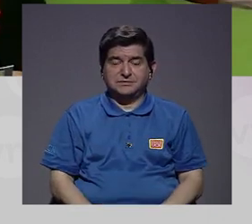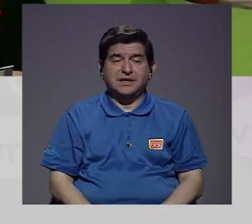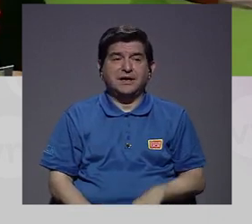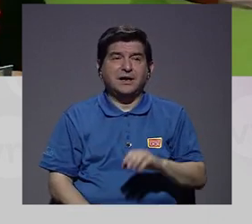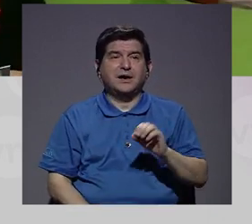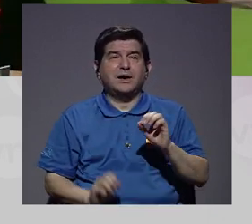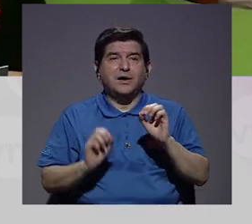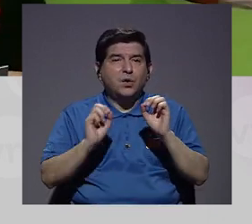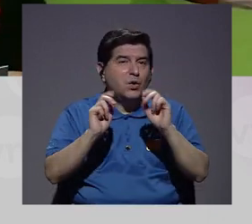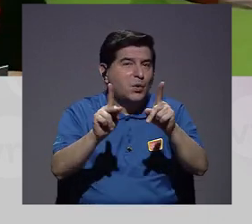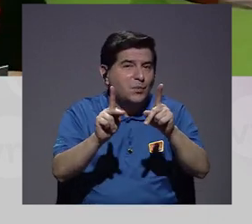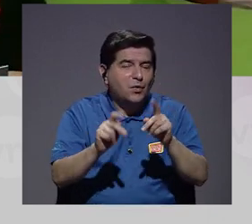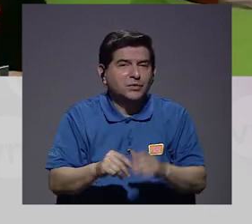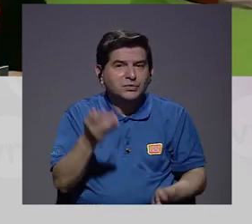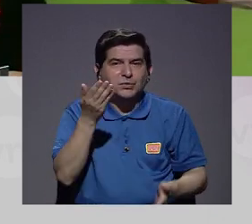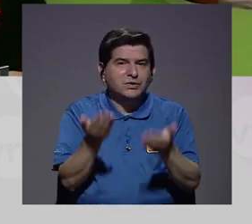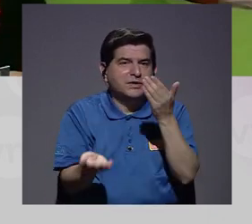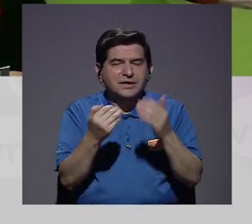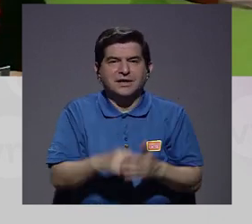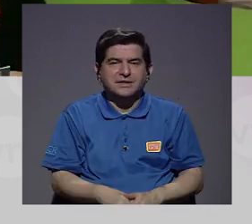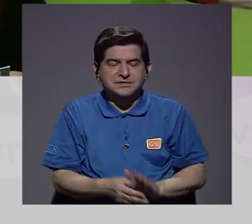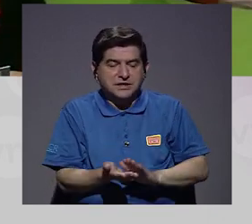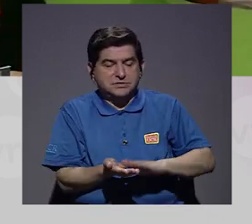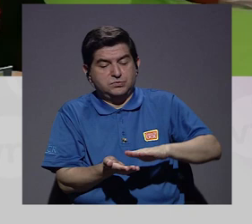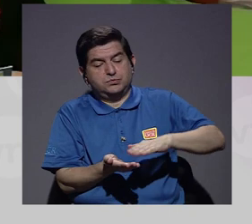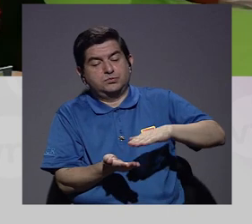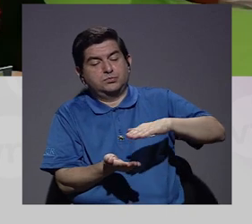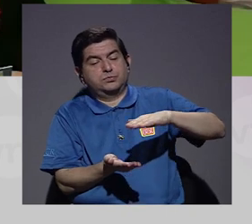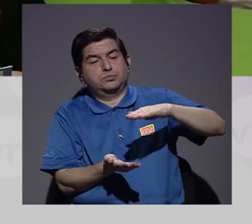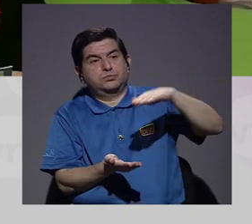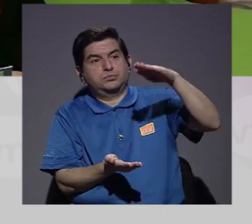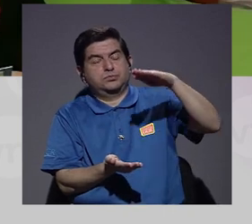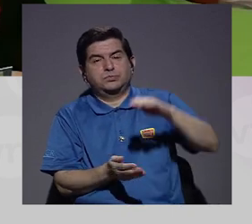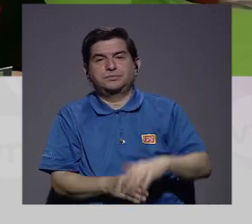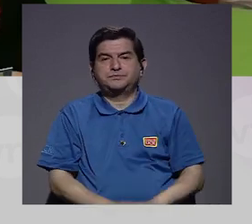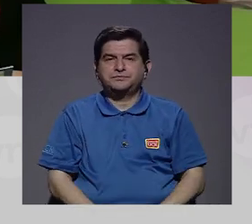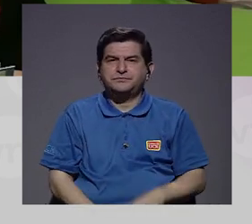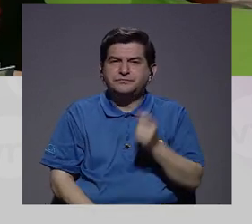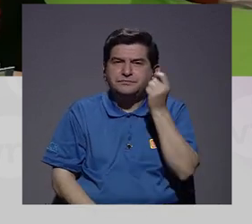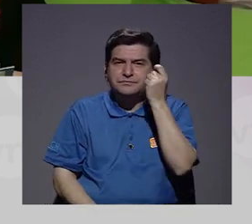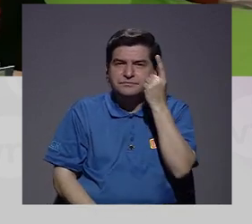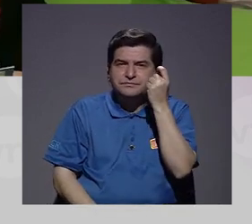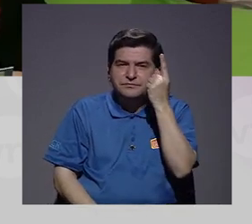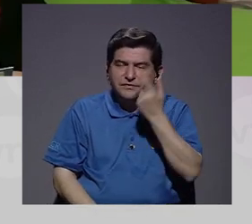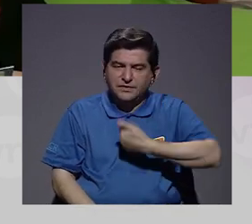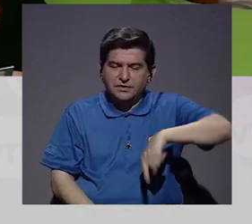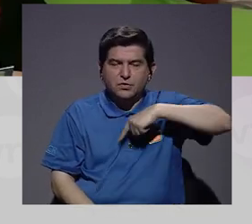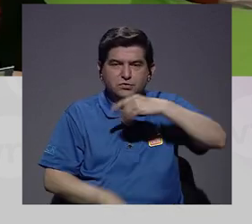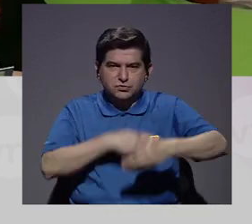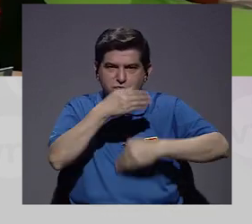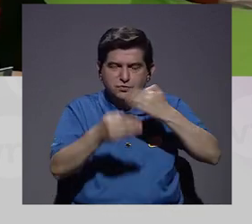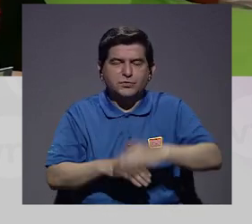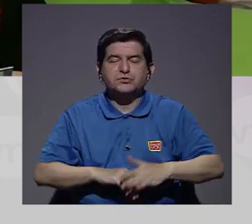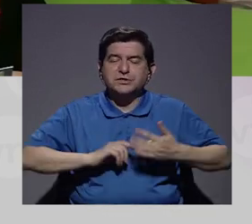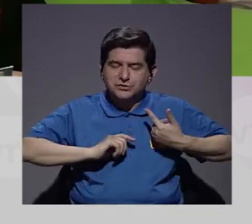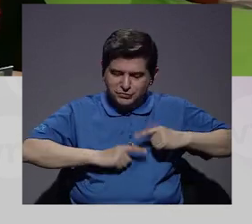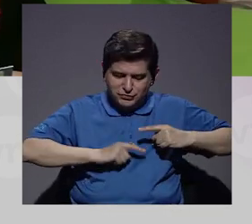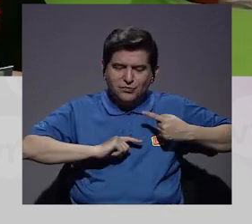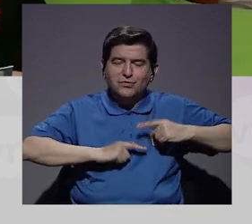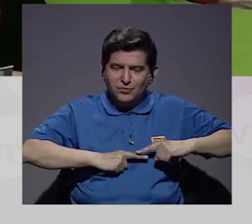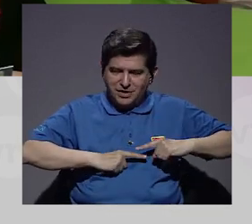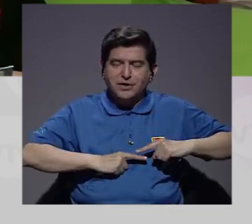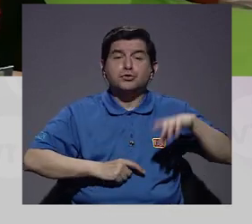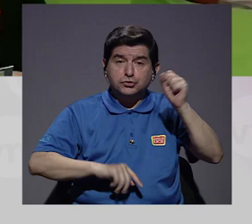probabilidad es que se esté como incrementando eso. Y entender, Gabriela, que estamos en un proceso de